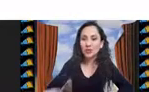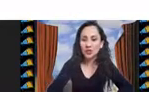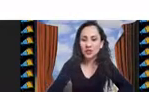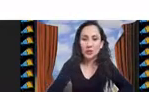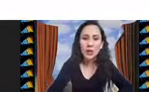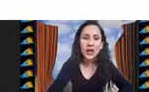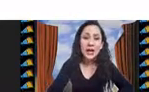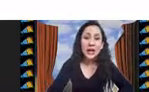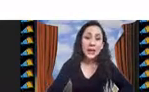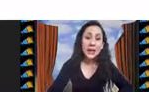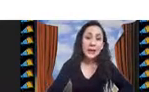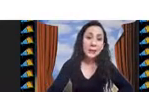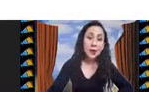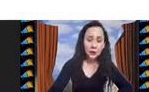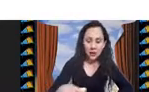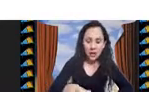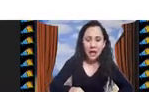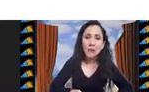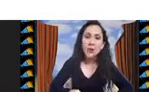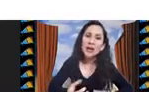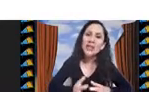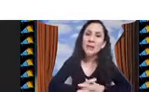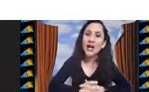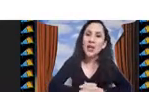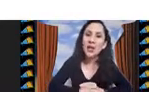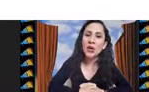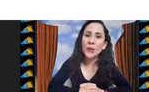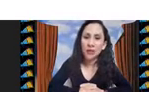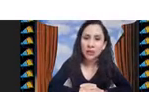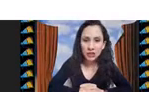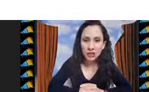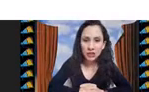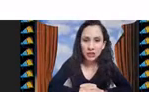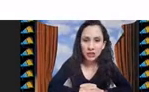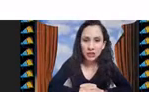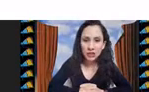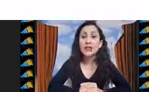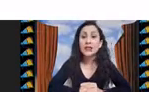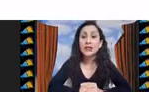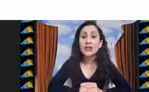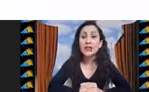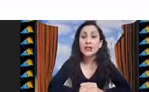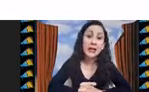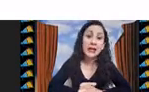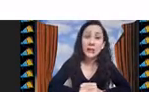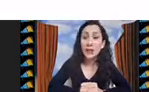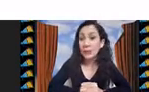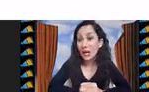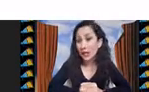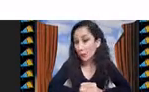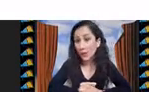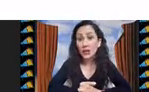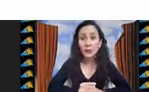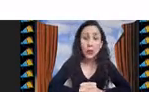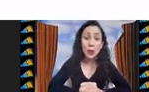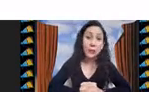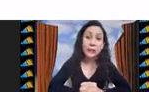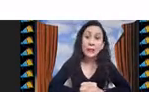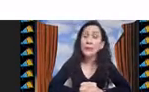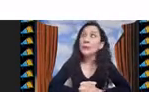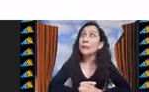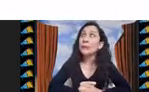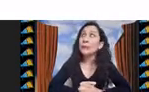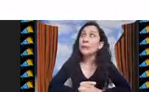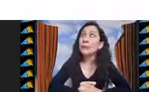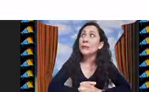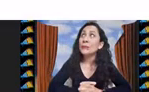pues crece muchísimo. Bueno, el problema de empacado de objetos en contenedores, el Beam Packing Problem o